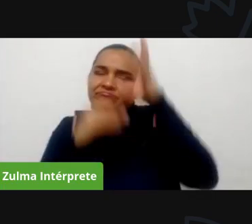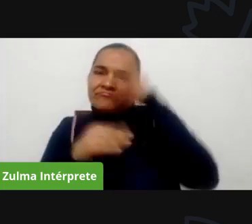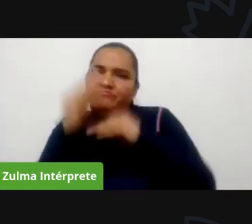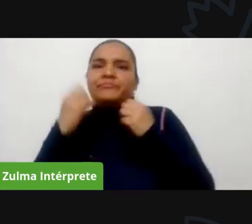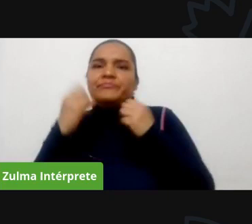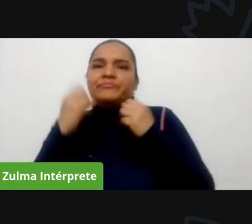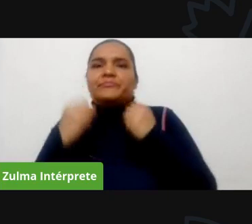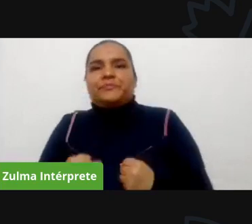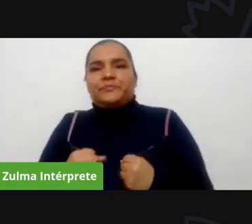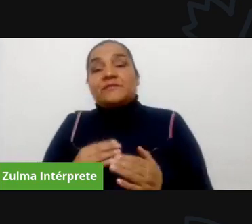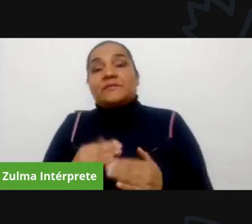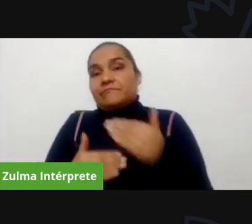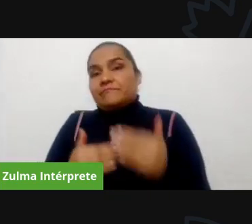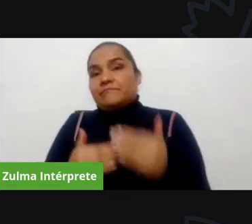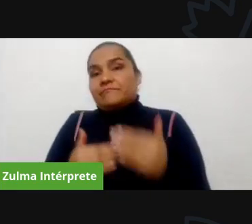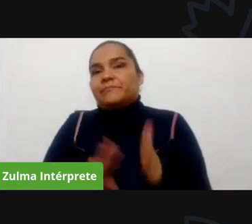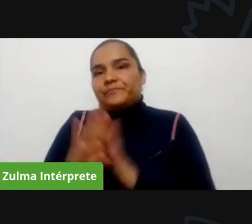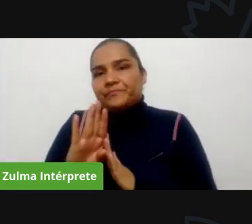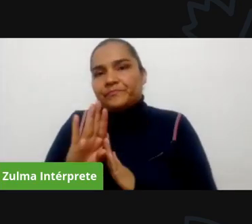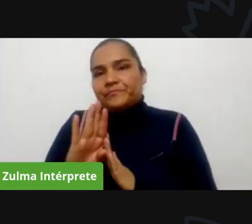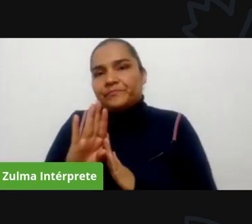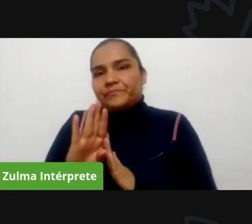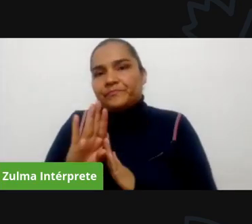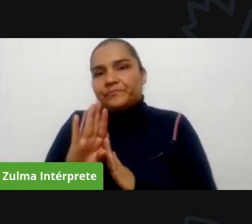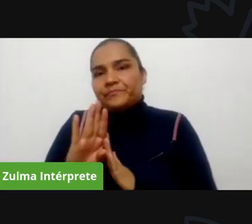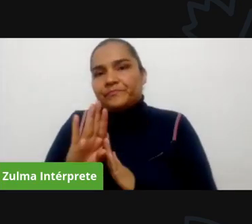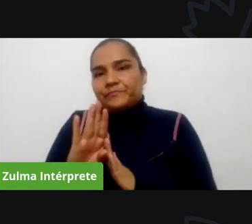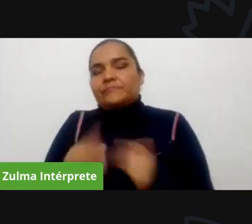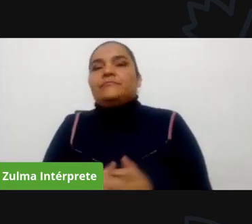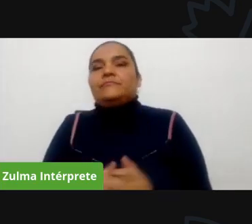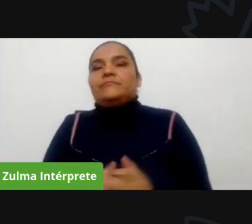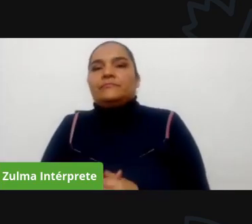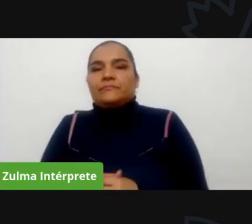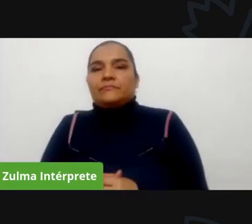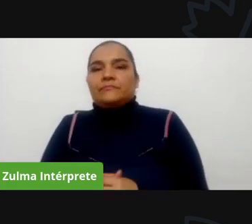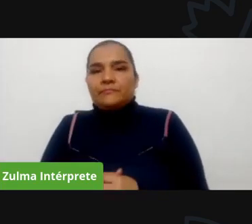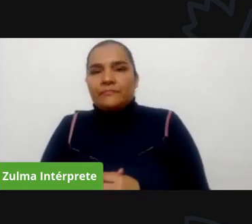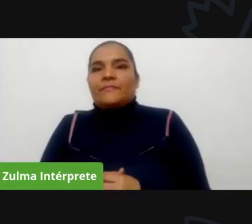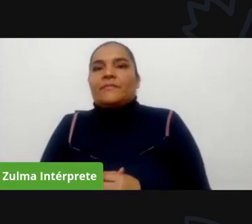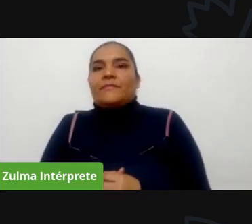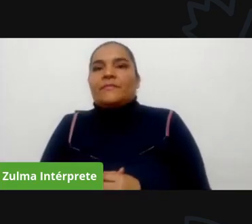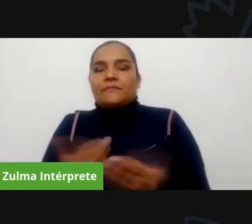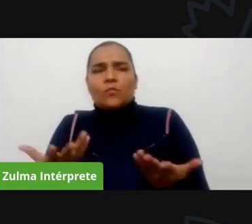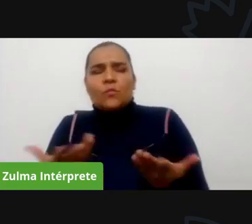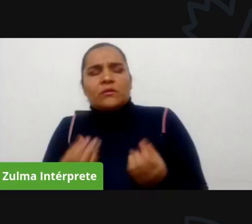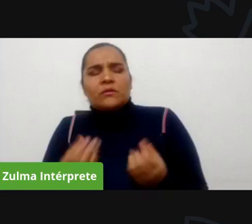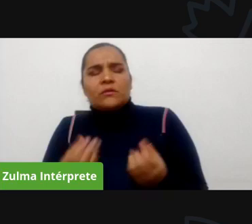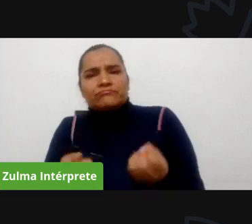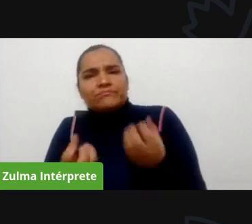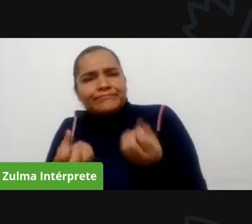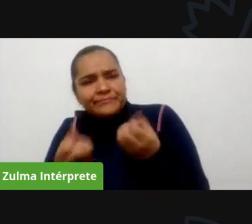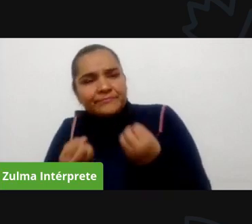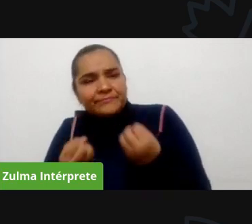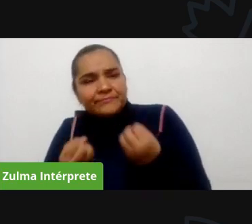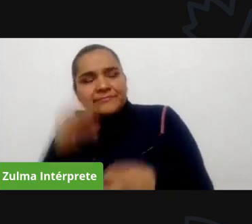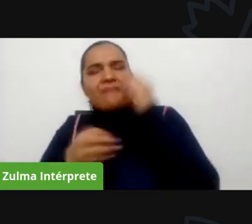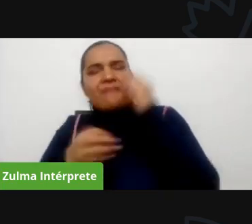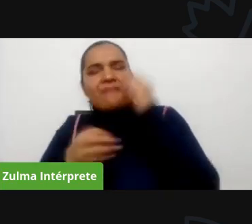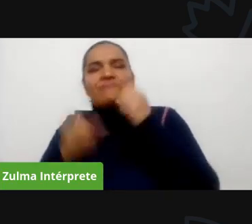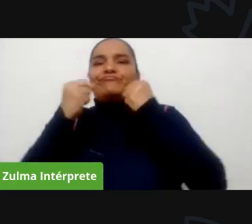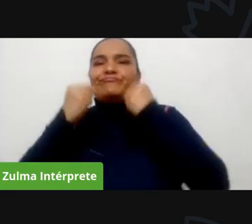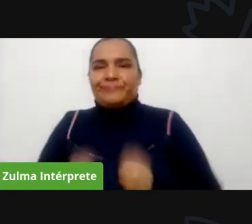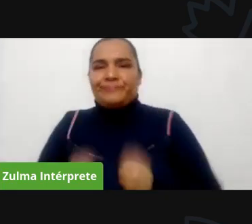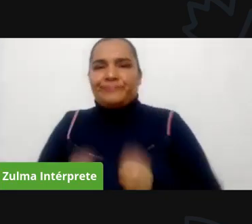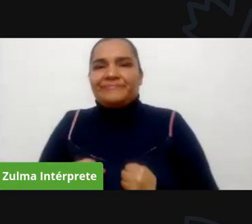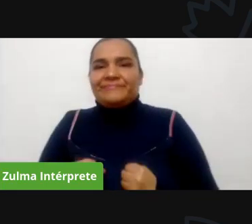permitir en la vida tener fortalezas información y capacidades que nos van a